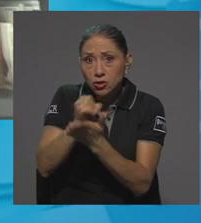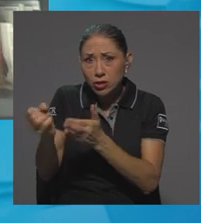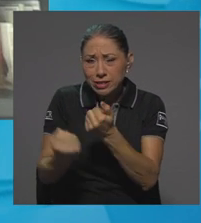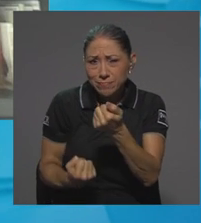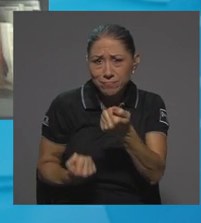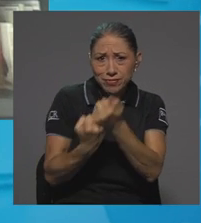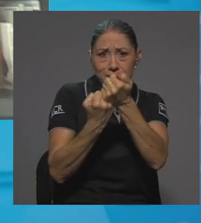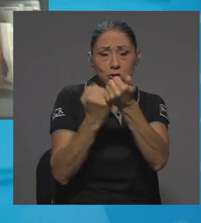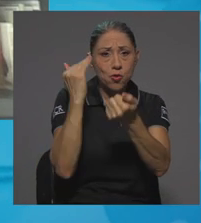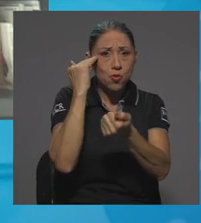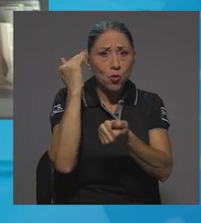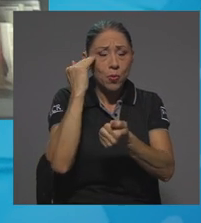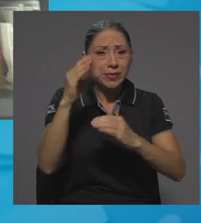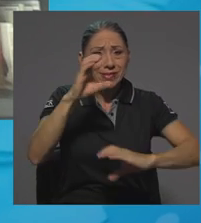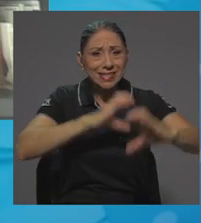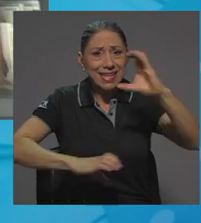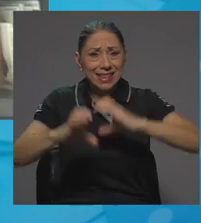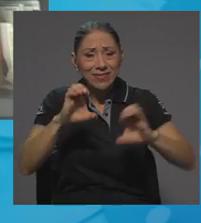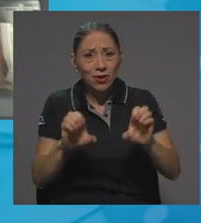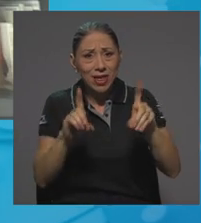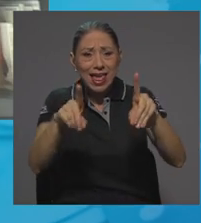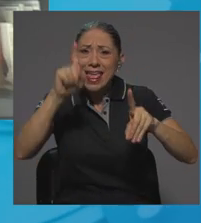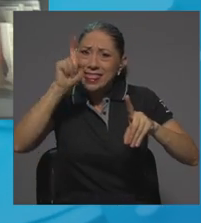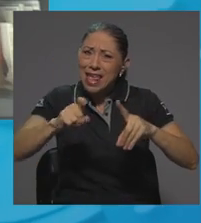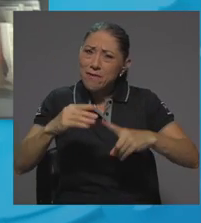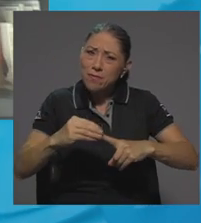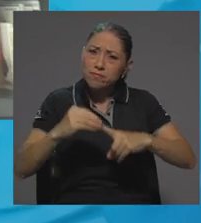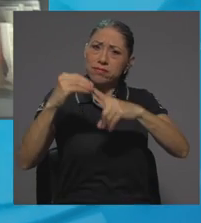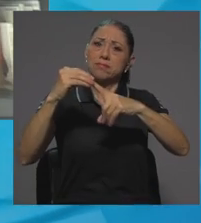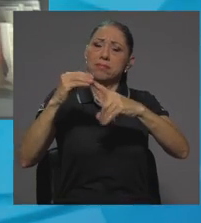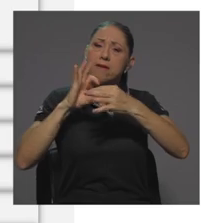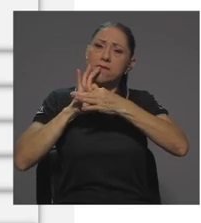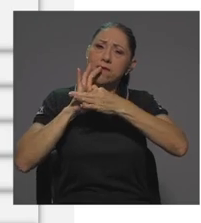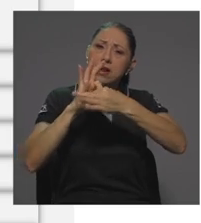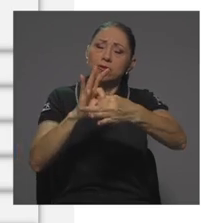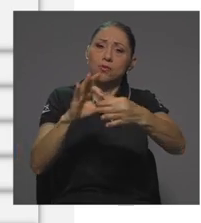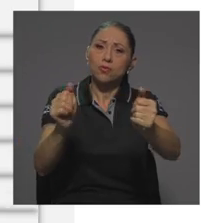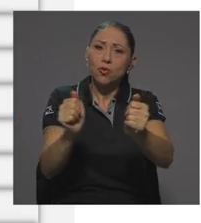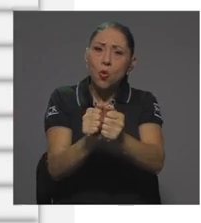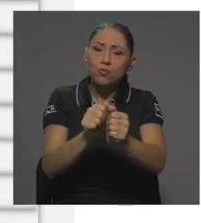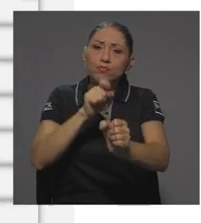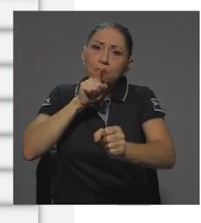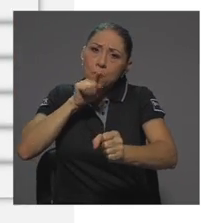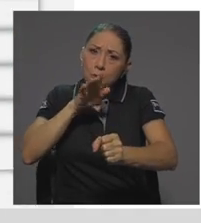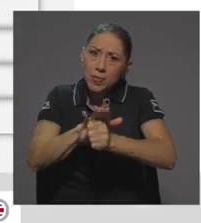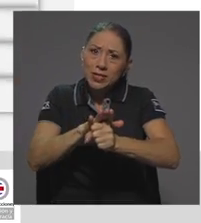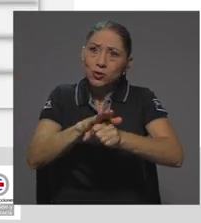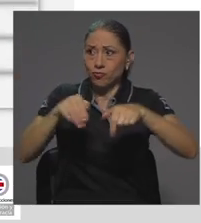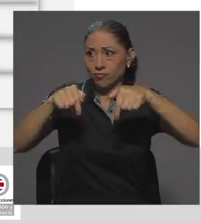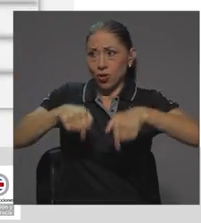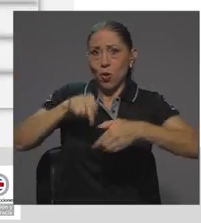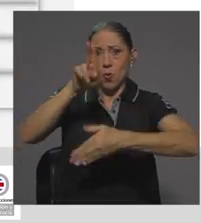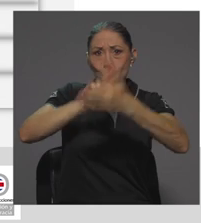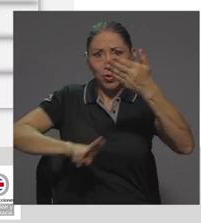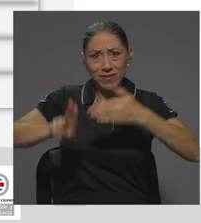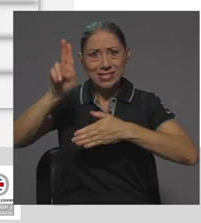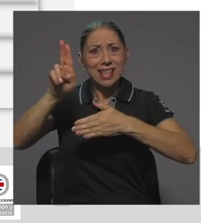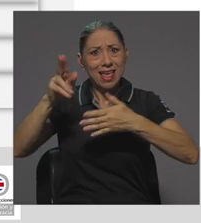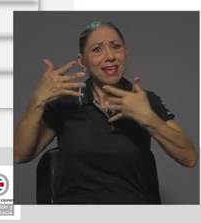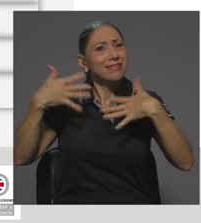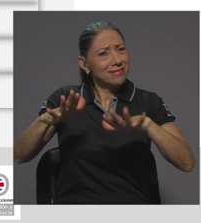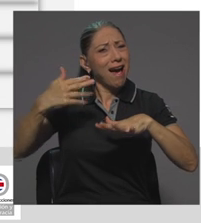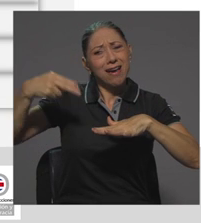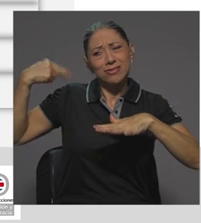científico y académico que debería primar en relación con ese compromiso que como universidad hemos